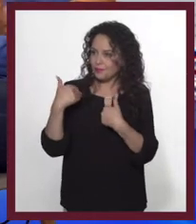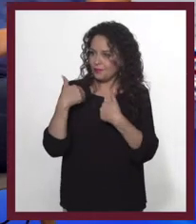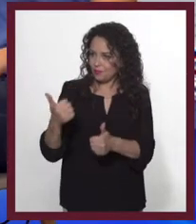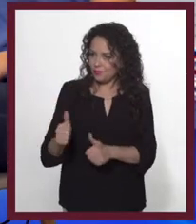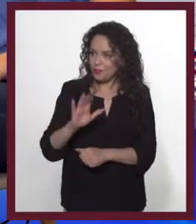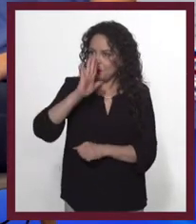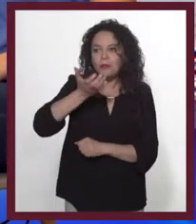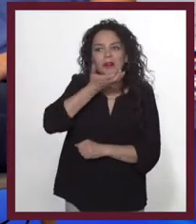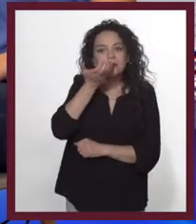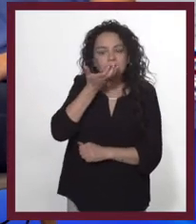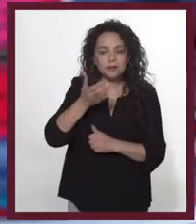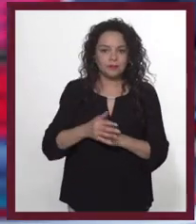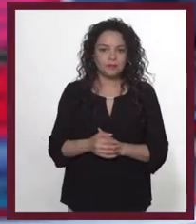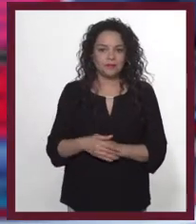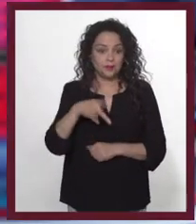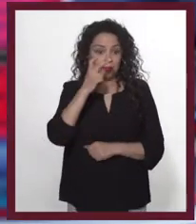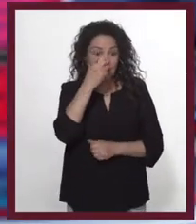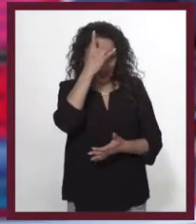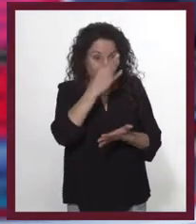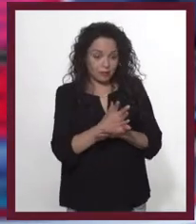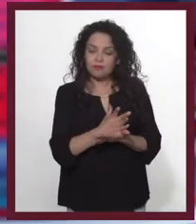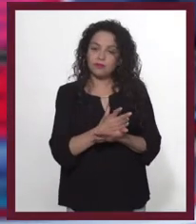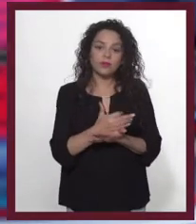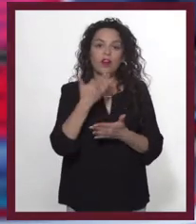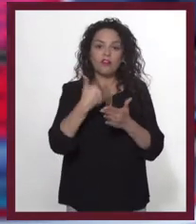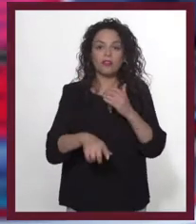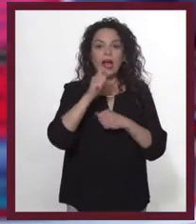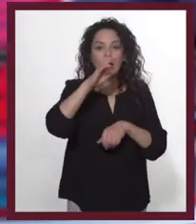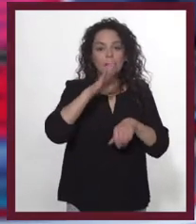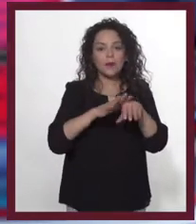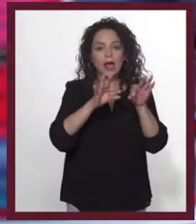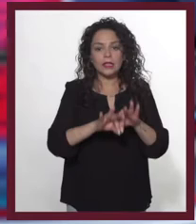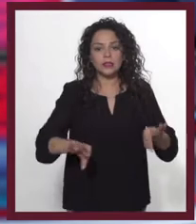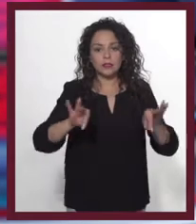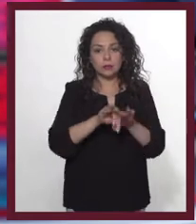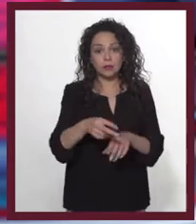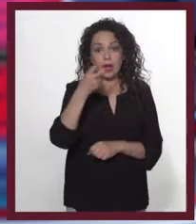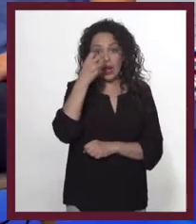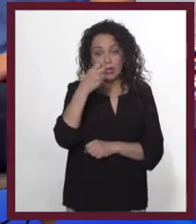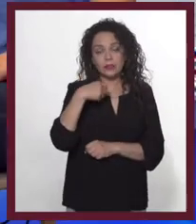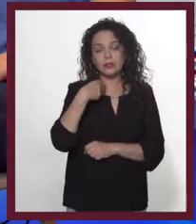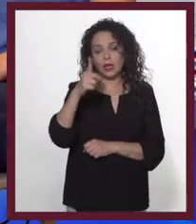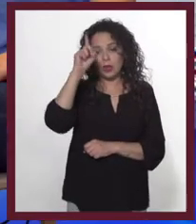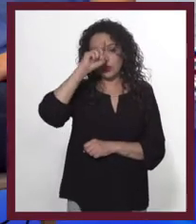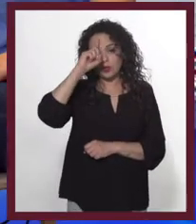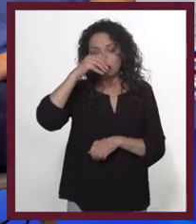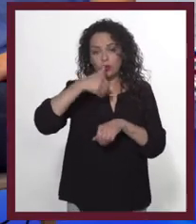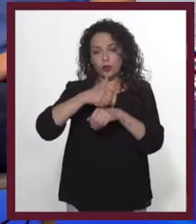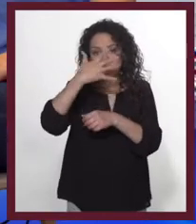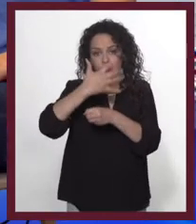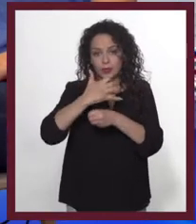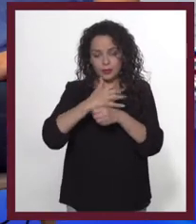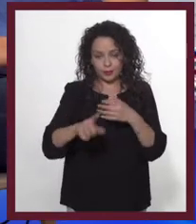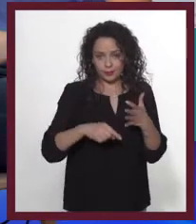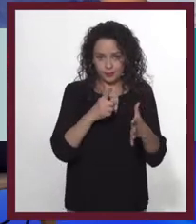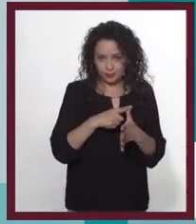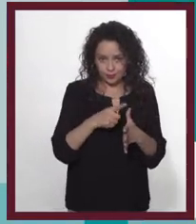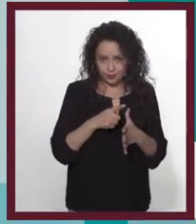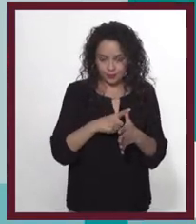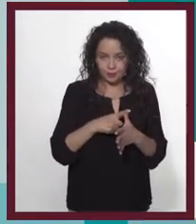nada más eso. A tu anuncio le faltó algo muy importante. Y eso tiene que ver con mi consejo número cinco.